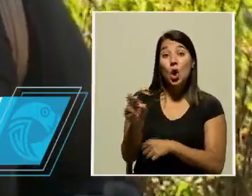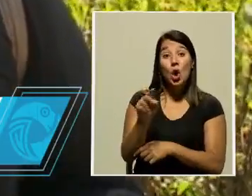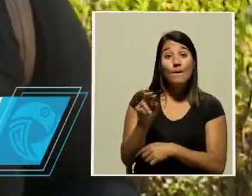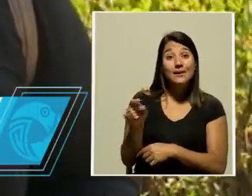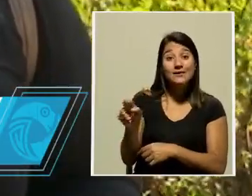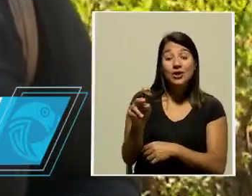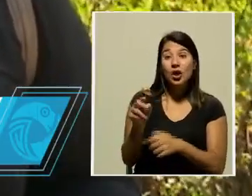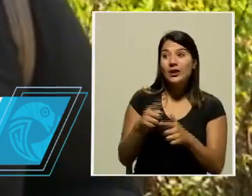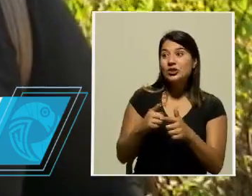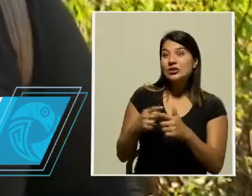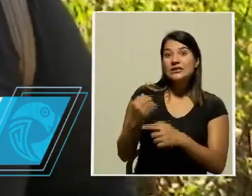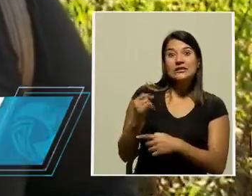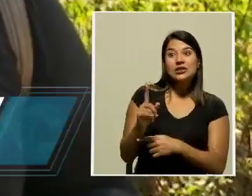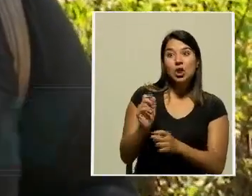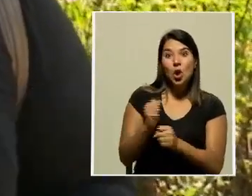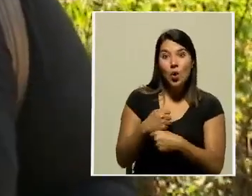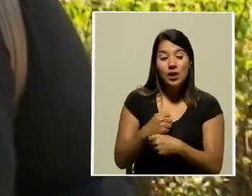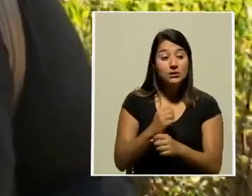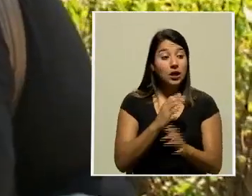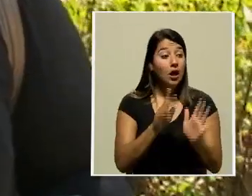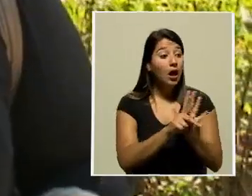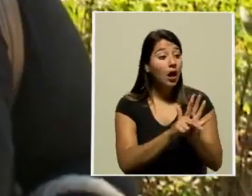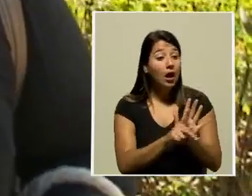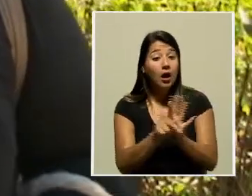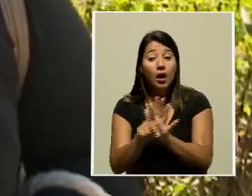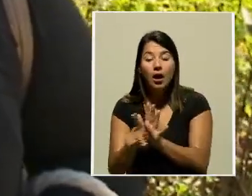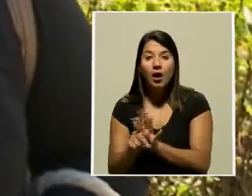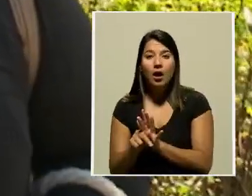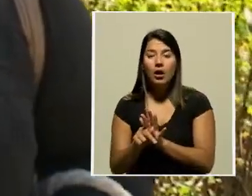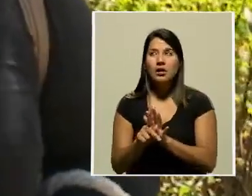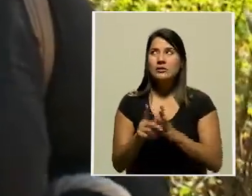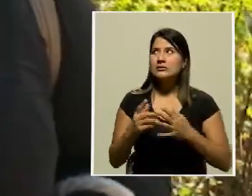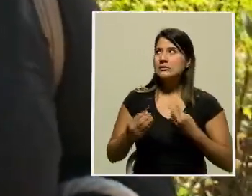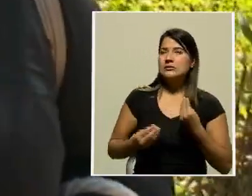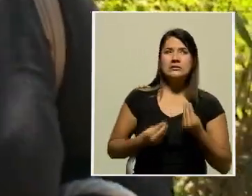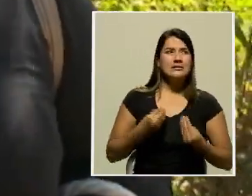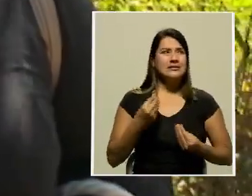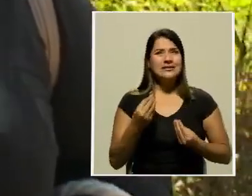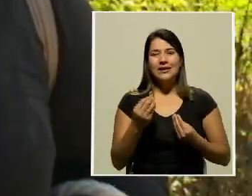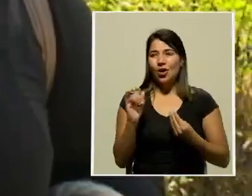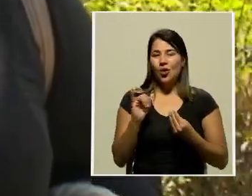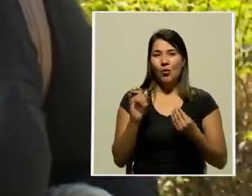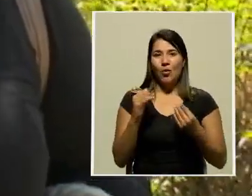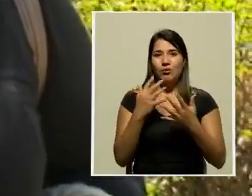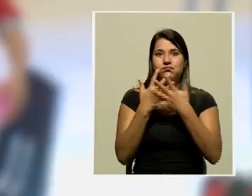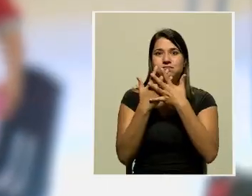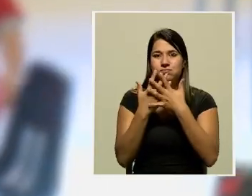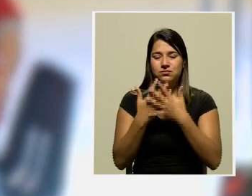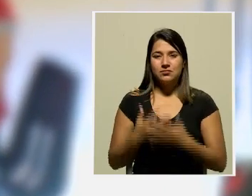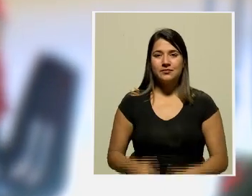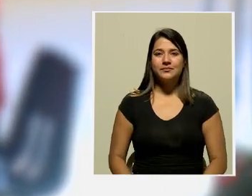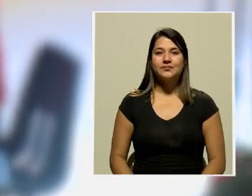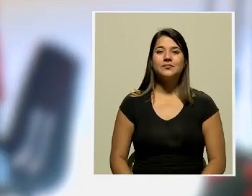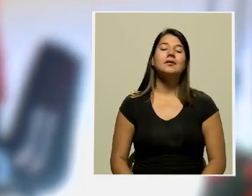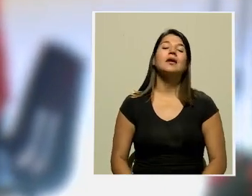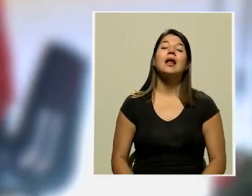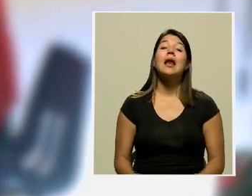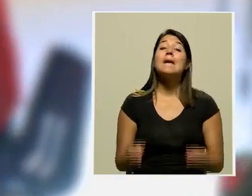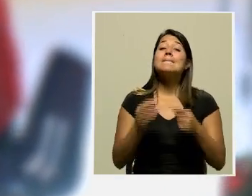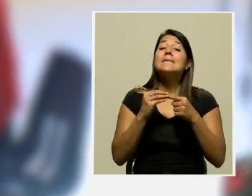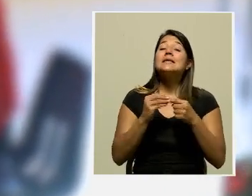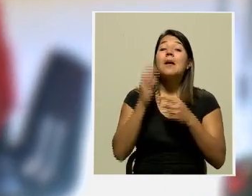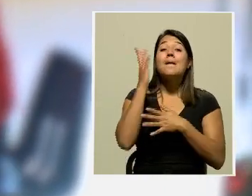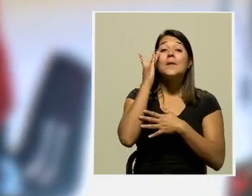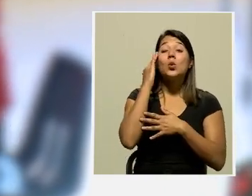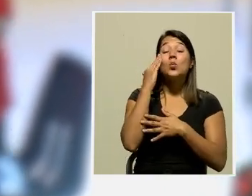no hacerlo, ellos se van a sentir así como, no sé, como encerrados o algo, ¿verdad? Entonces... La mayor preocupación